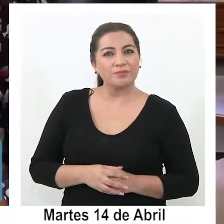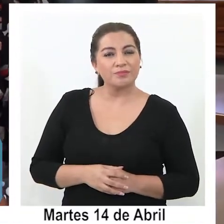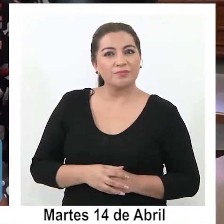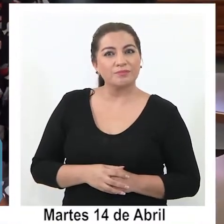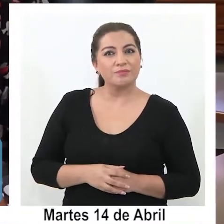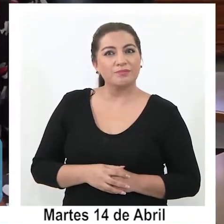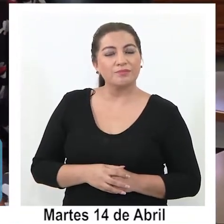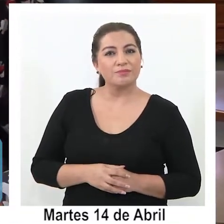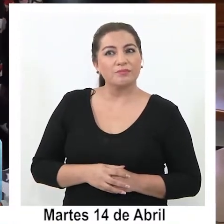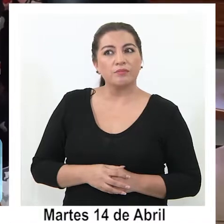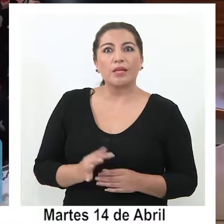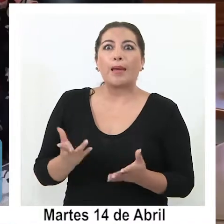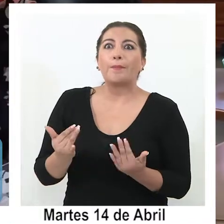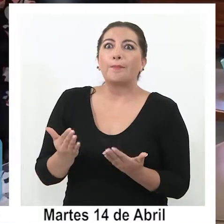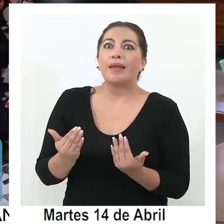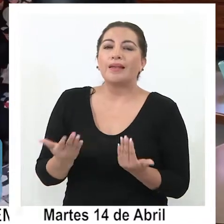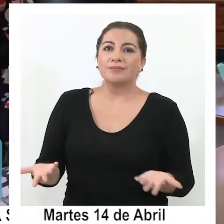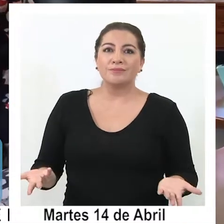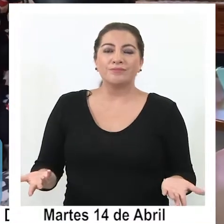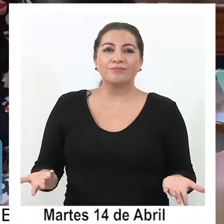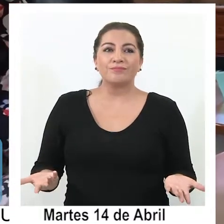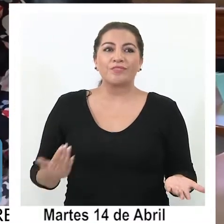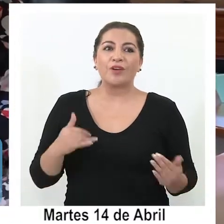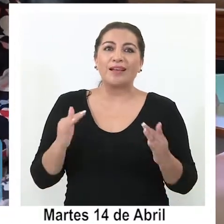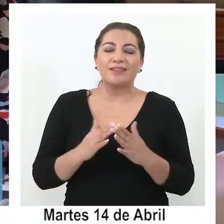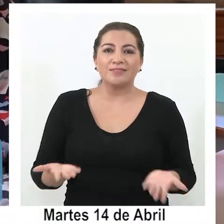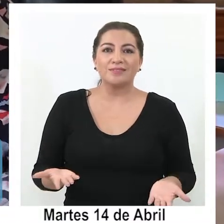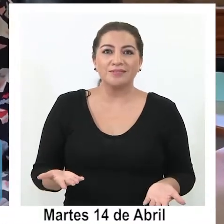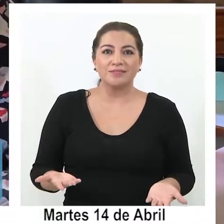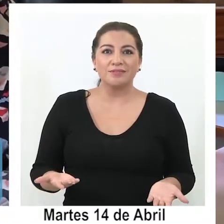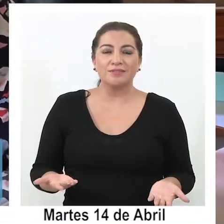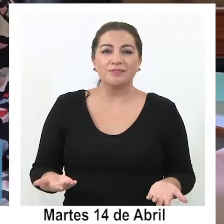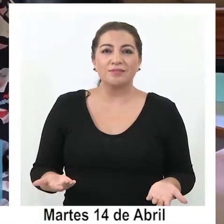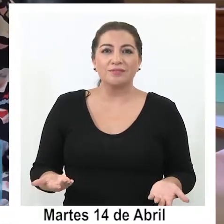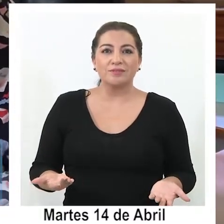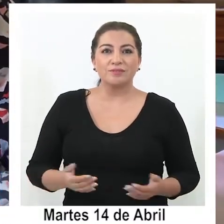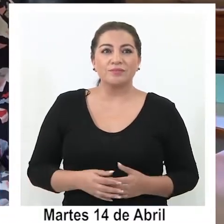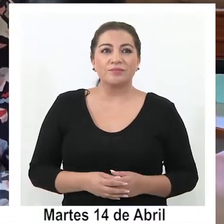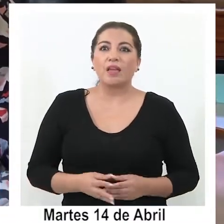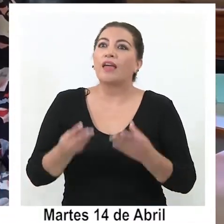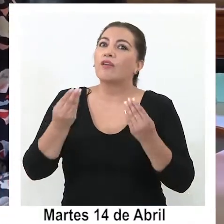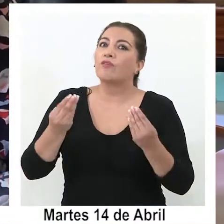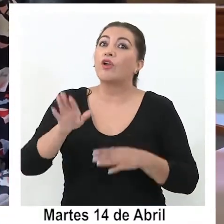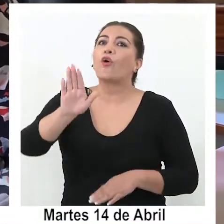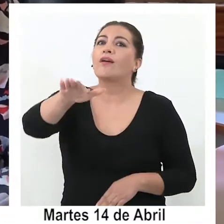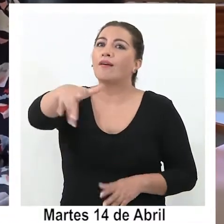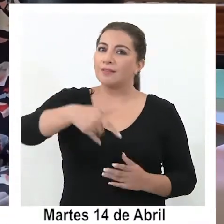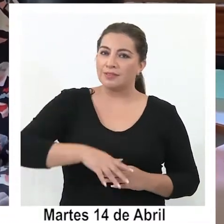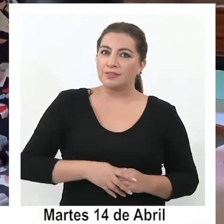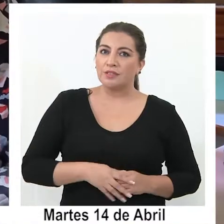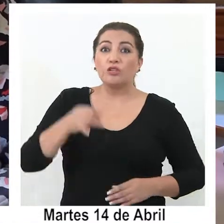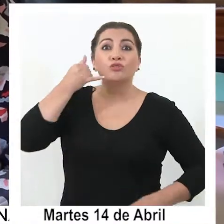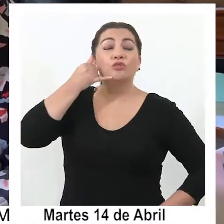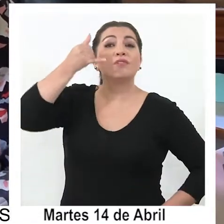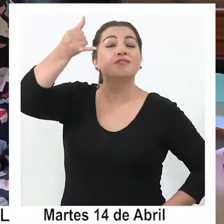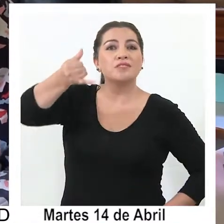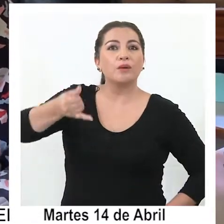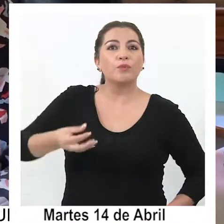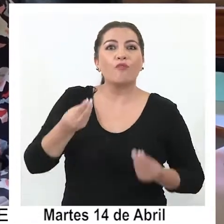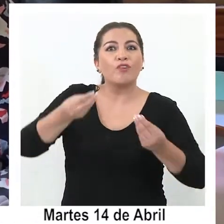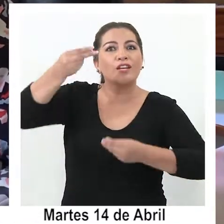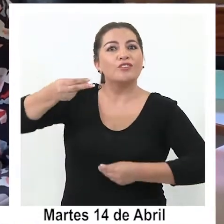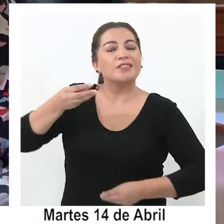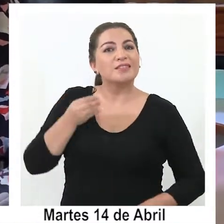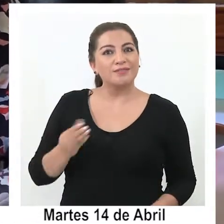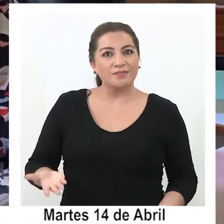A estar tirándonos como todo el mundo nomás, para dibujar con esto. bueno, oiga, yo la llamo porque tengo